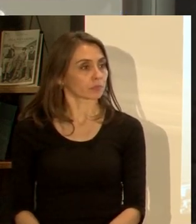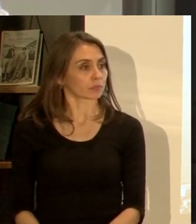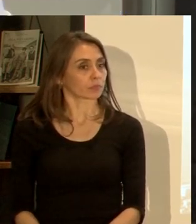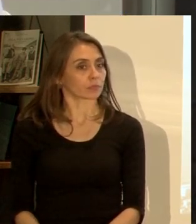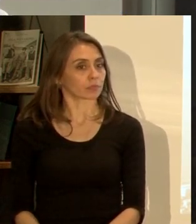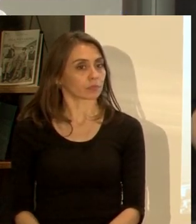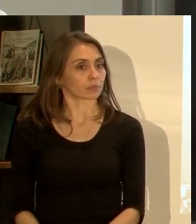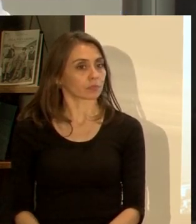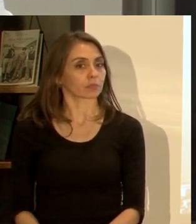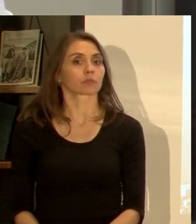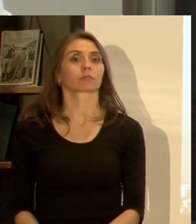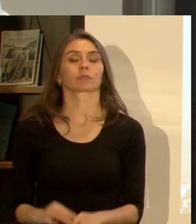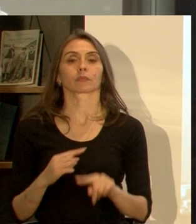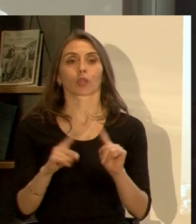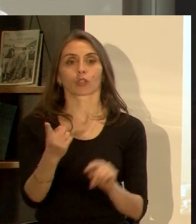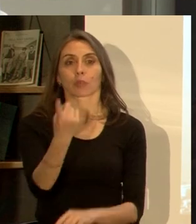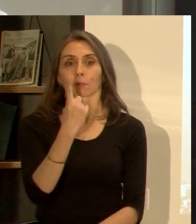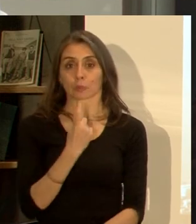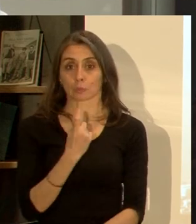otra pregunta